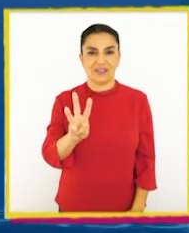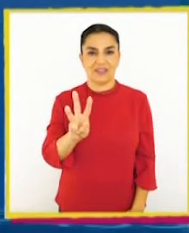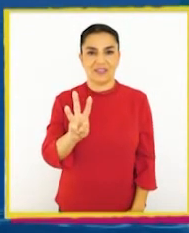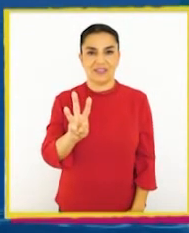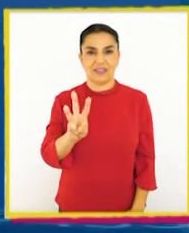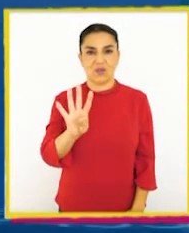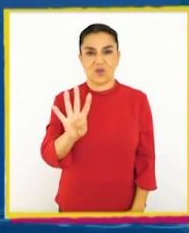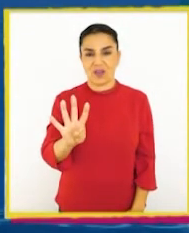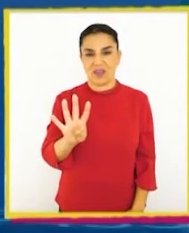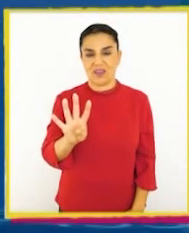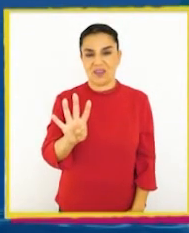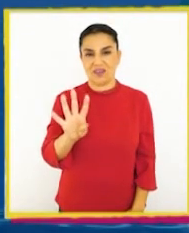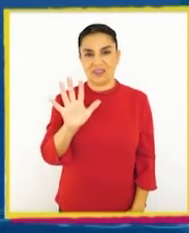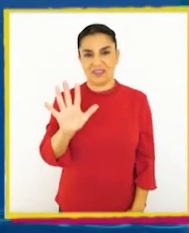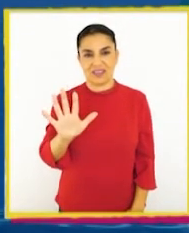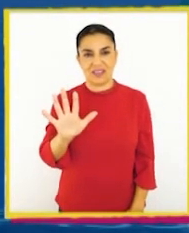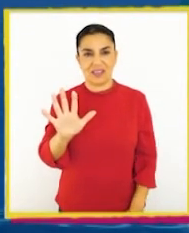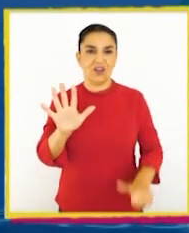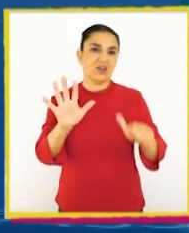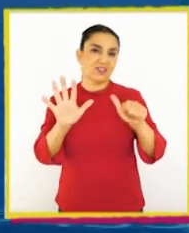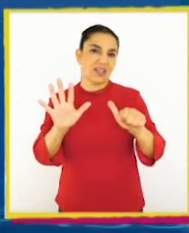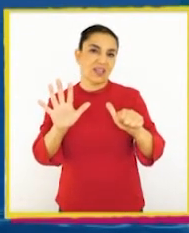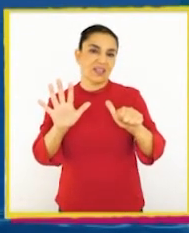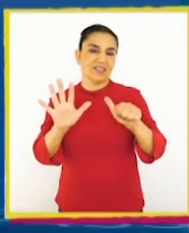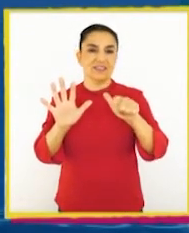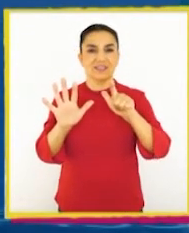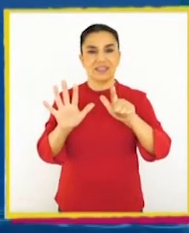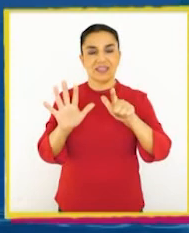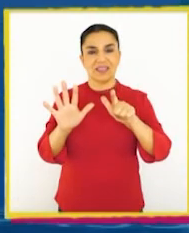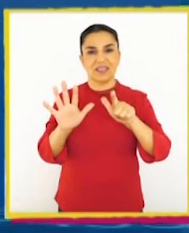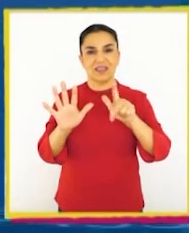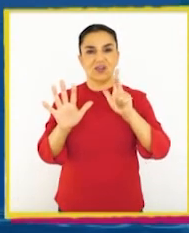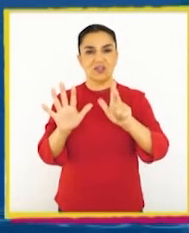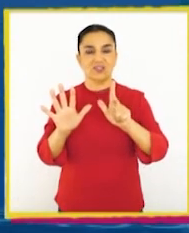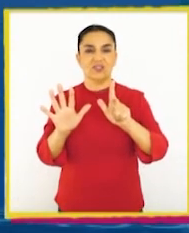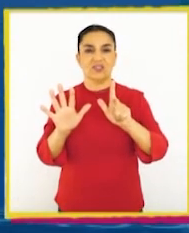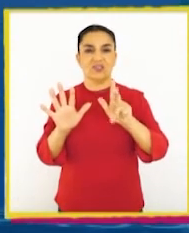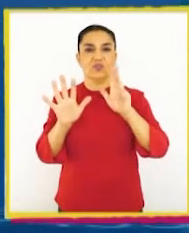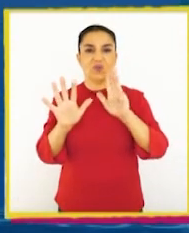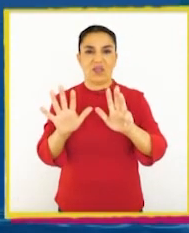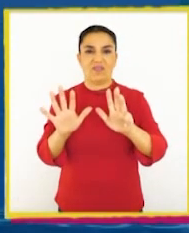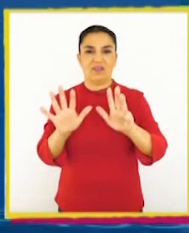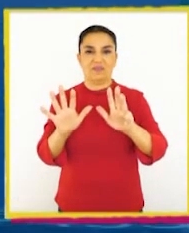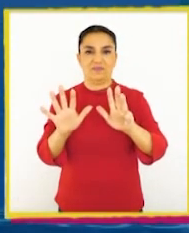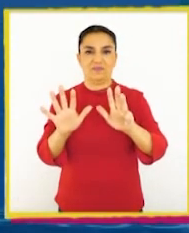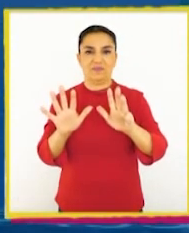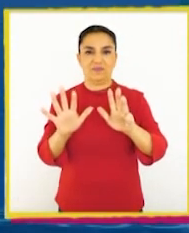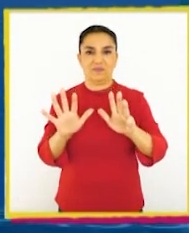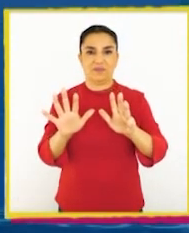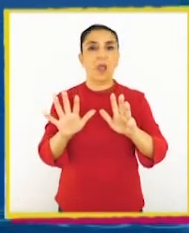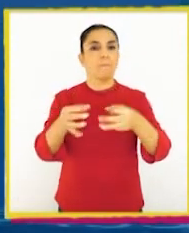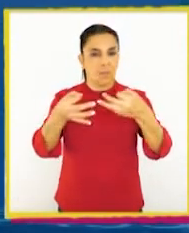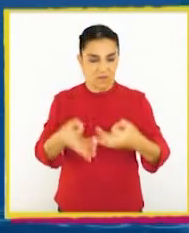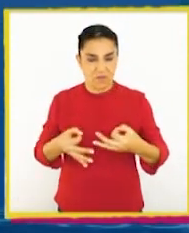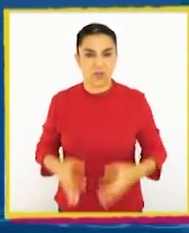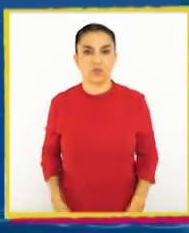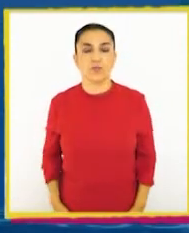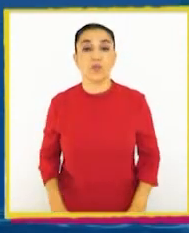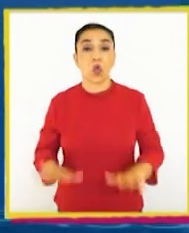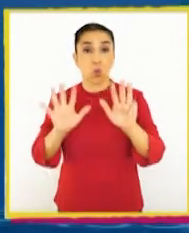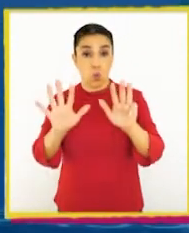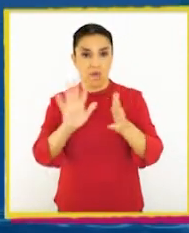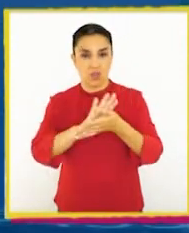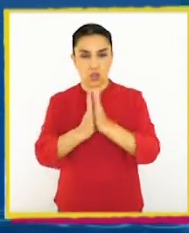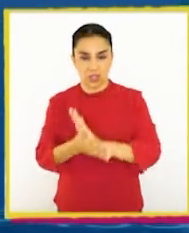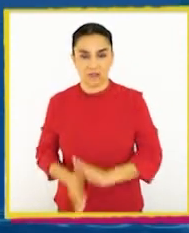tres, cuatro, cinco, seis, siete, ocho, nueve. ¡Perfecto! Son